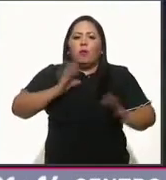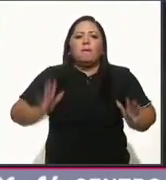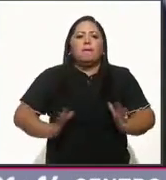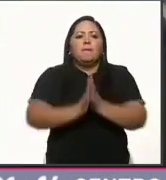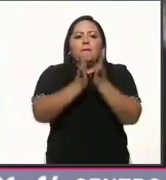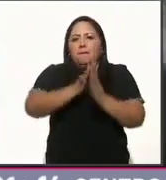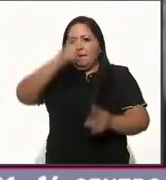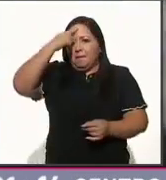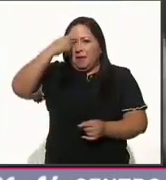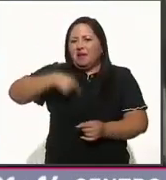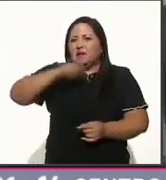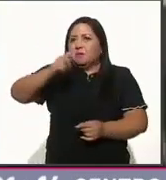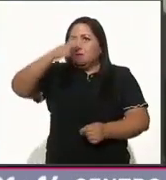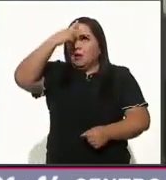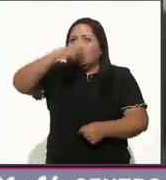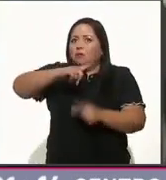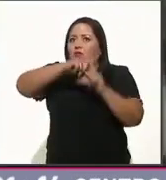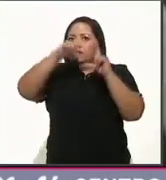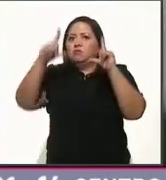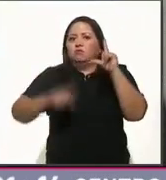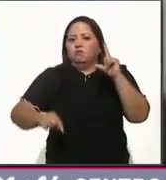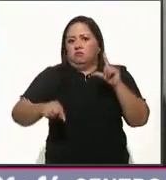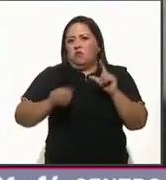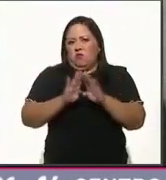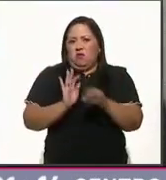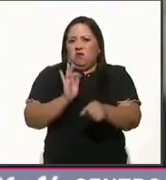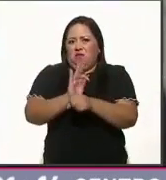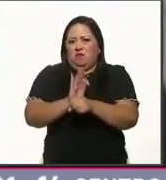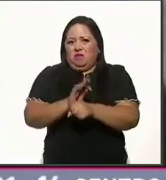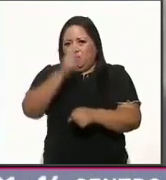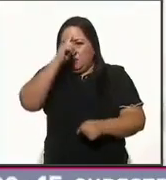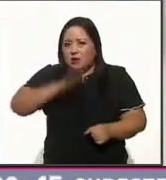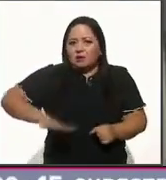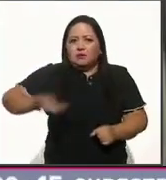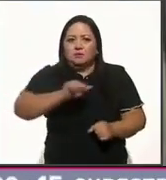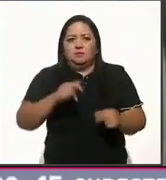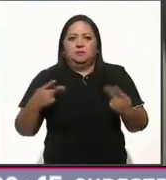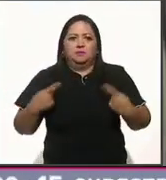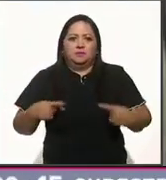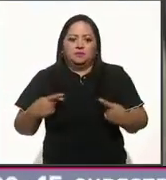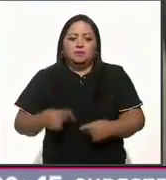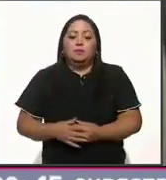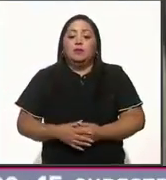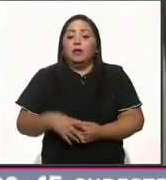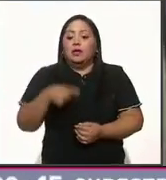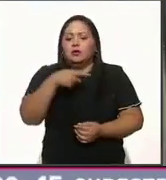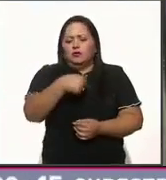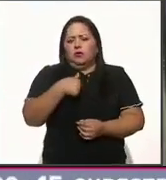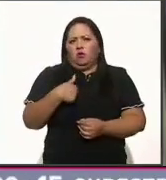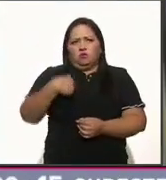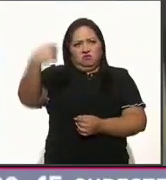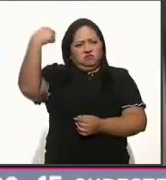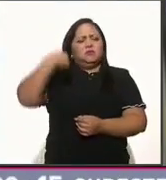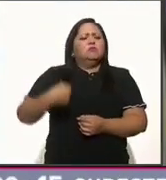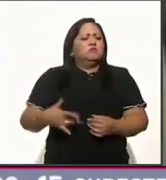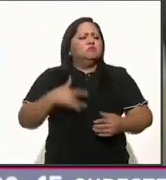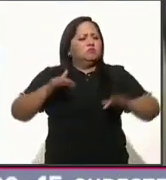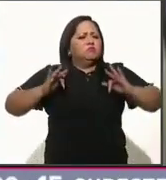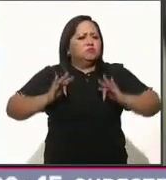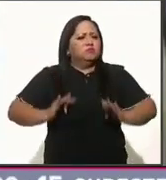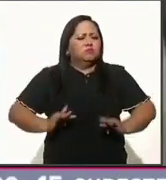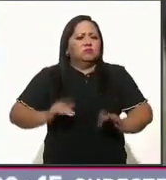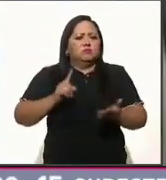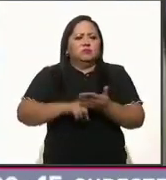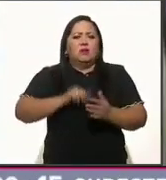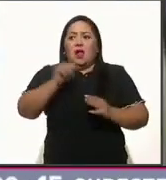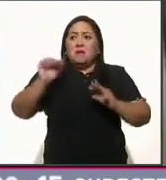para México, para este país, en el combate al delito y en la protección de la comunidad. Estoy consciente de que al afectar los